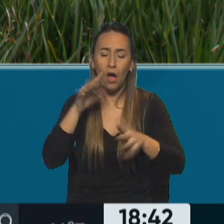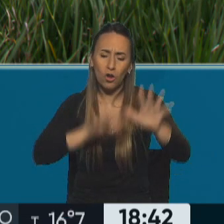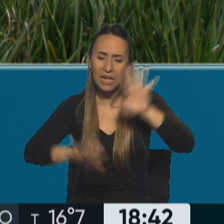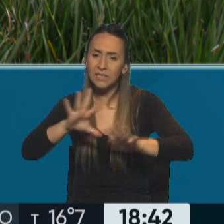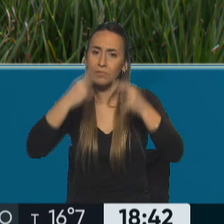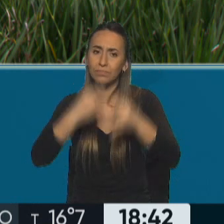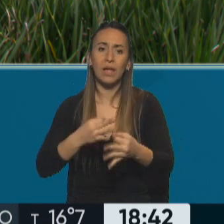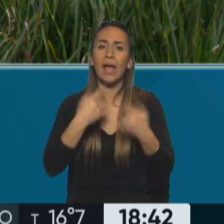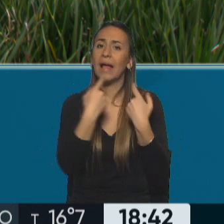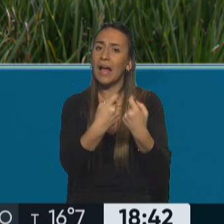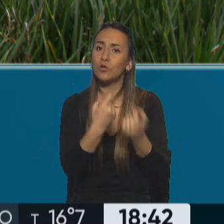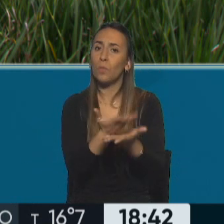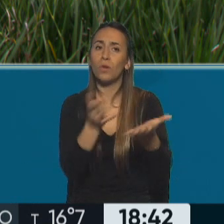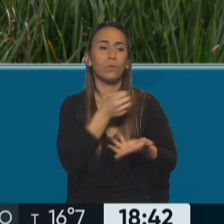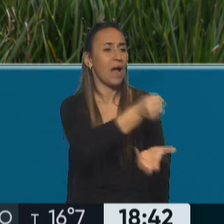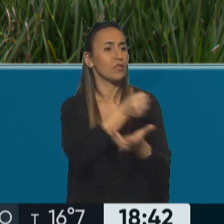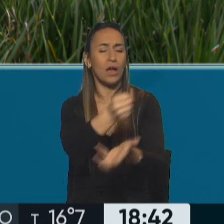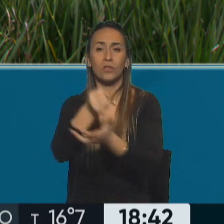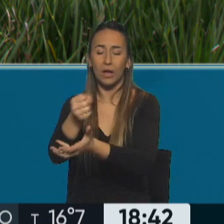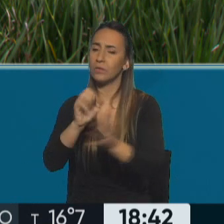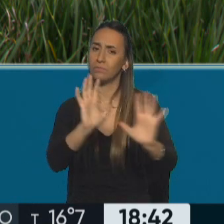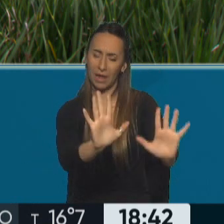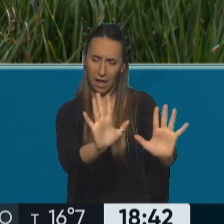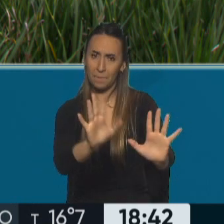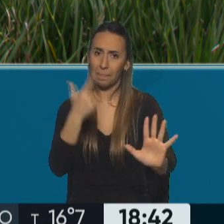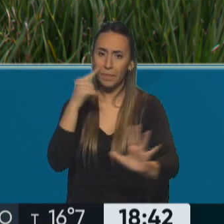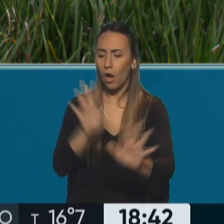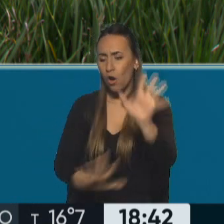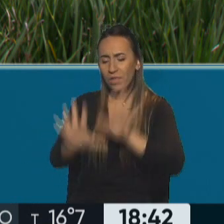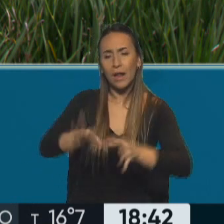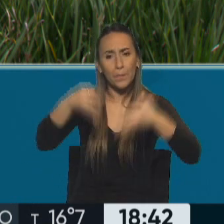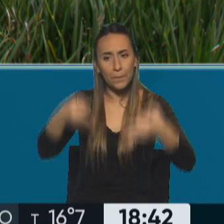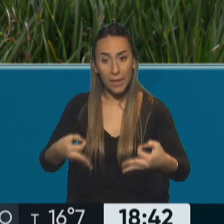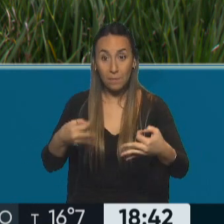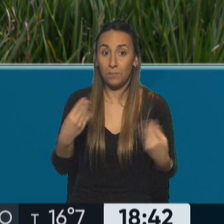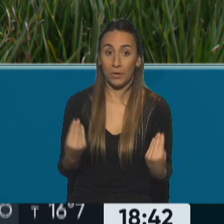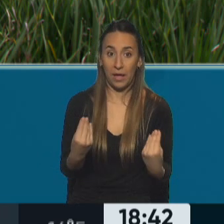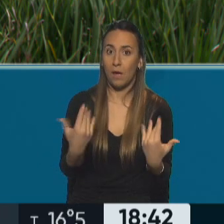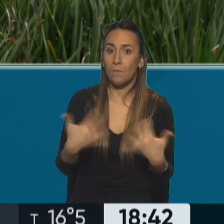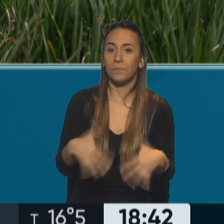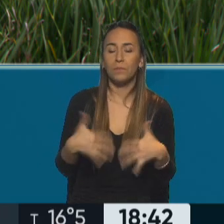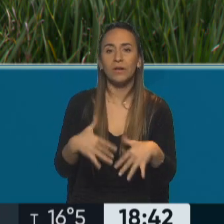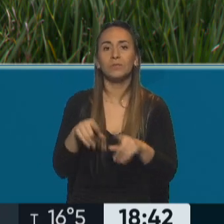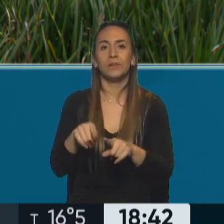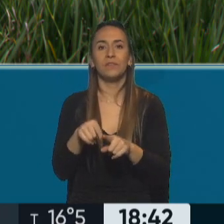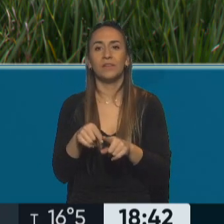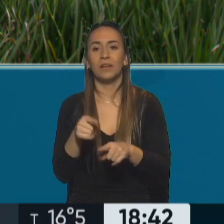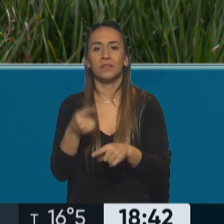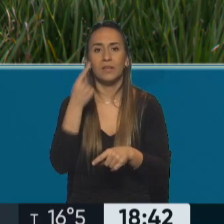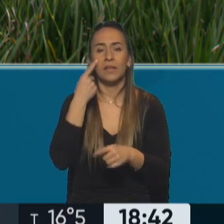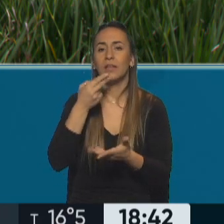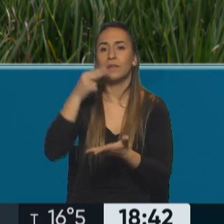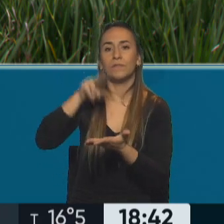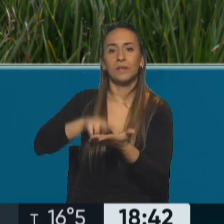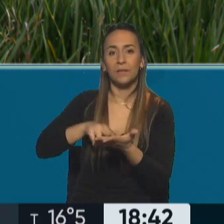para ponerle un tope justamente y empezar a tener orden de superávit fiscal. Otro de los puntos